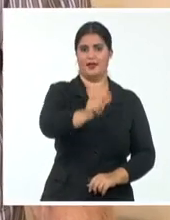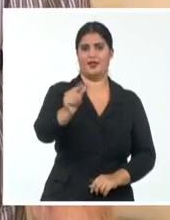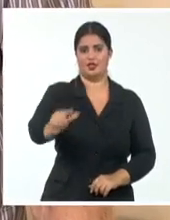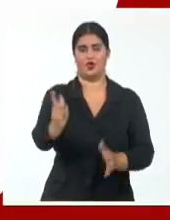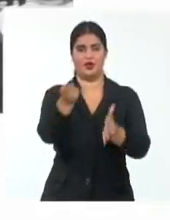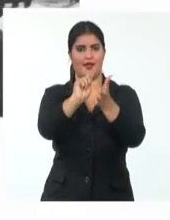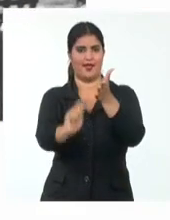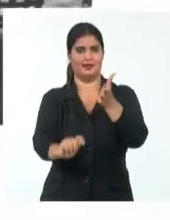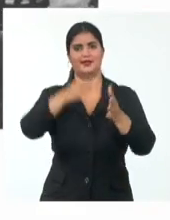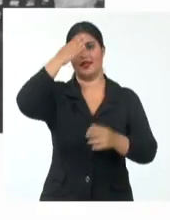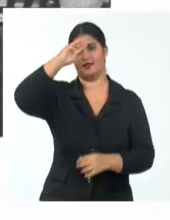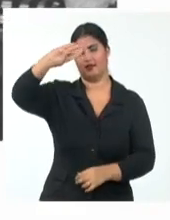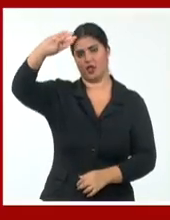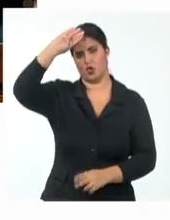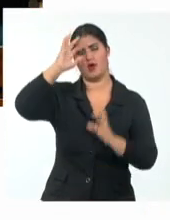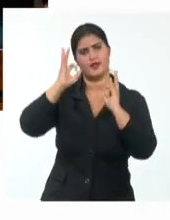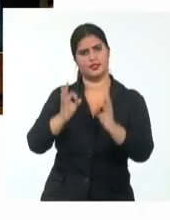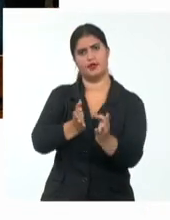va a ser eterna.